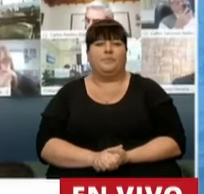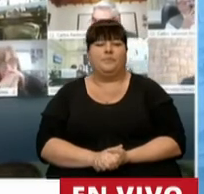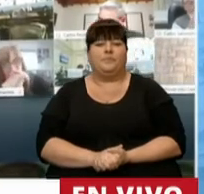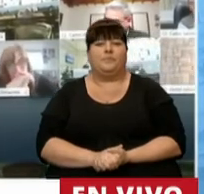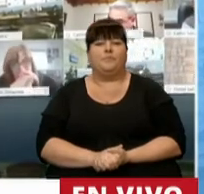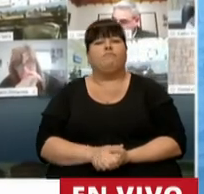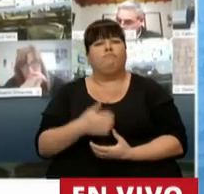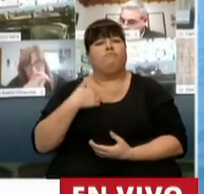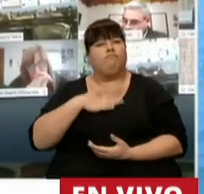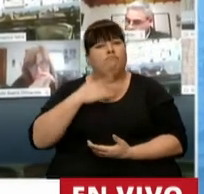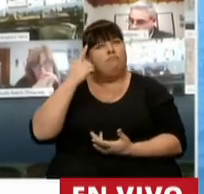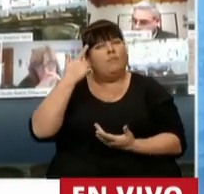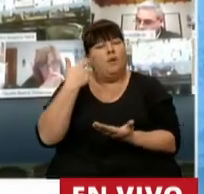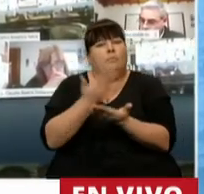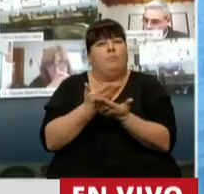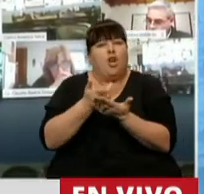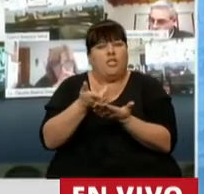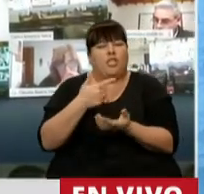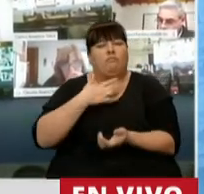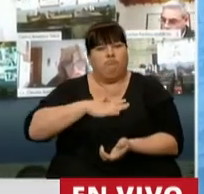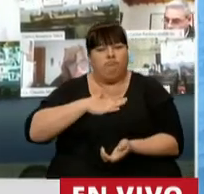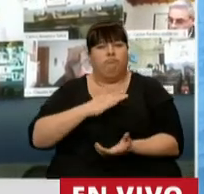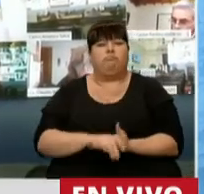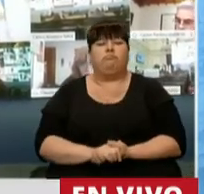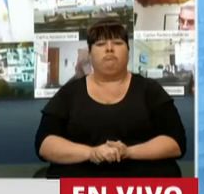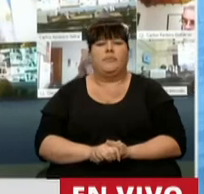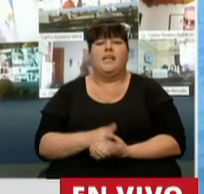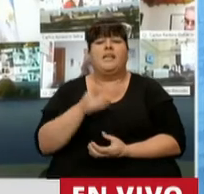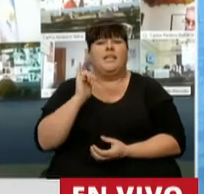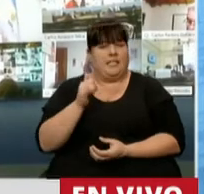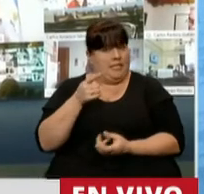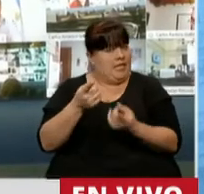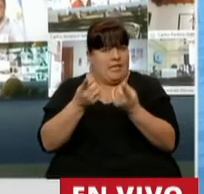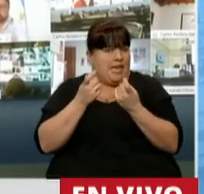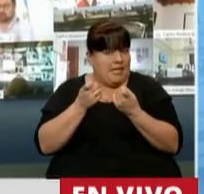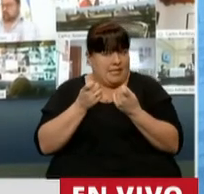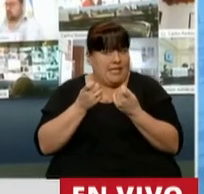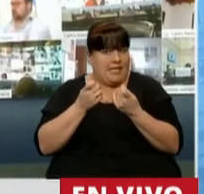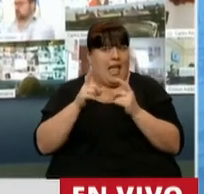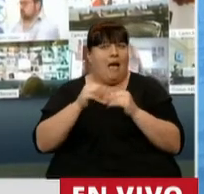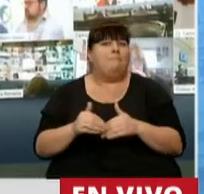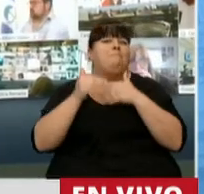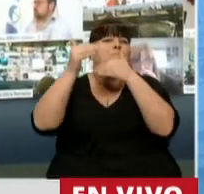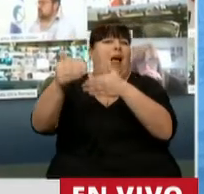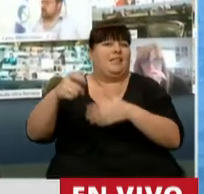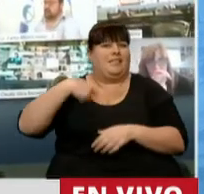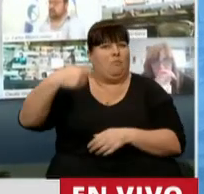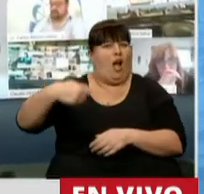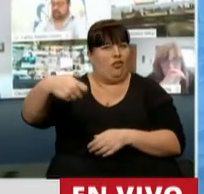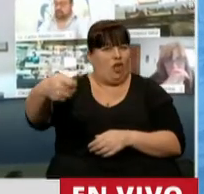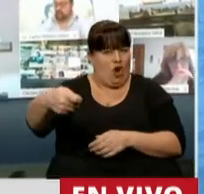Valoramos esta iniciativa. Sin duda es necesaria la ampliación de la moratoria